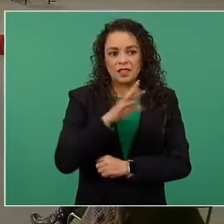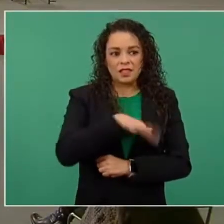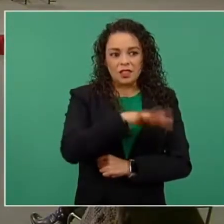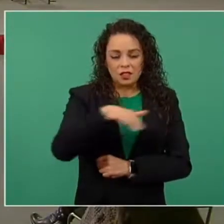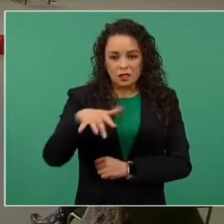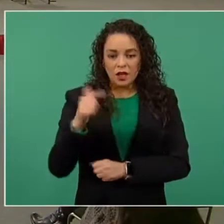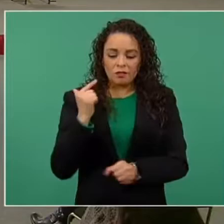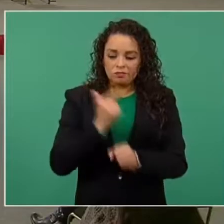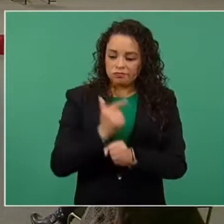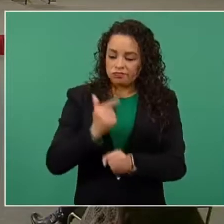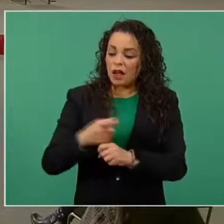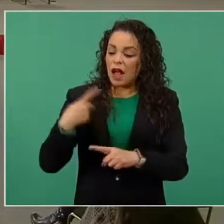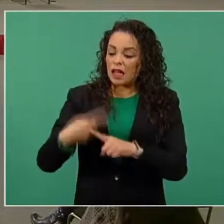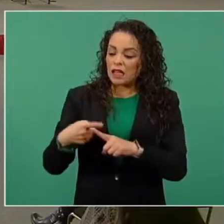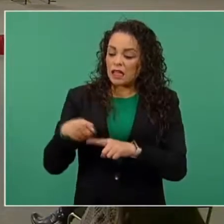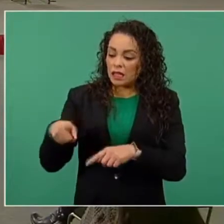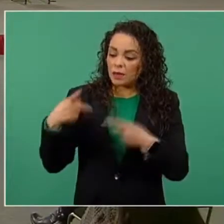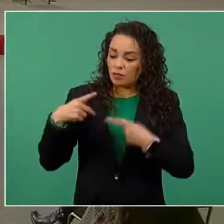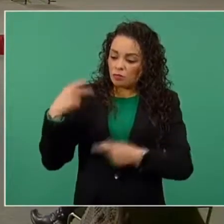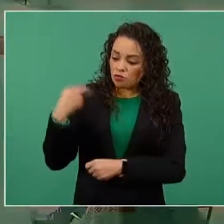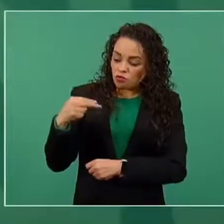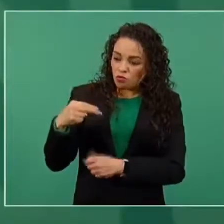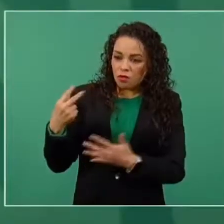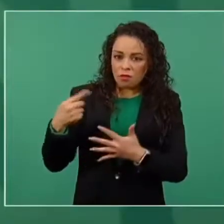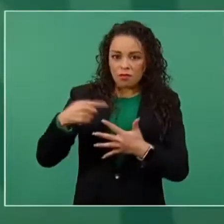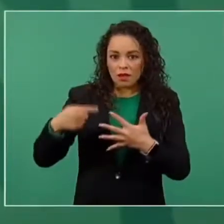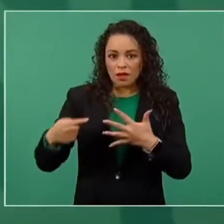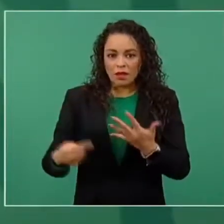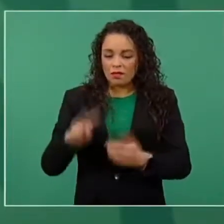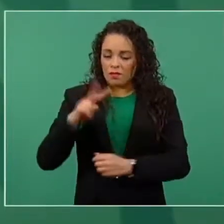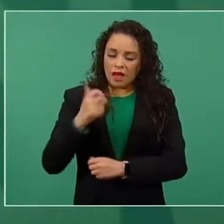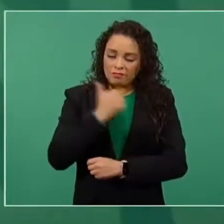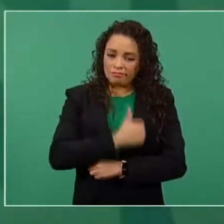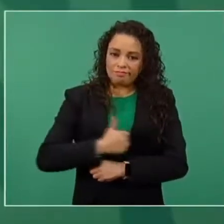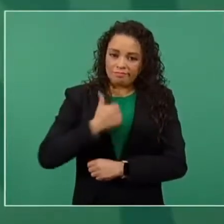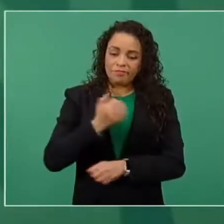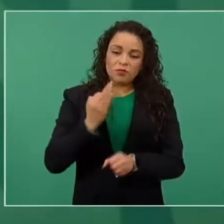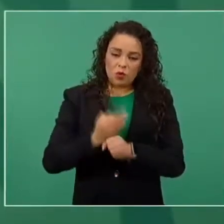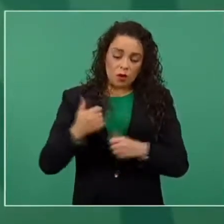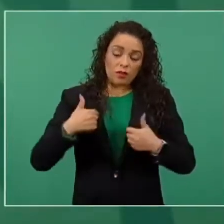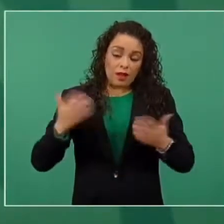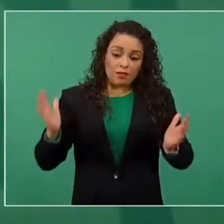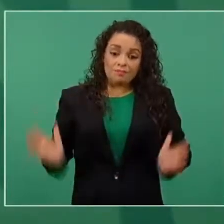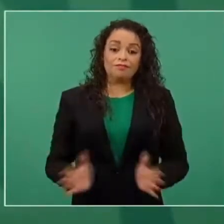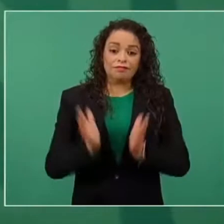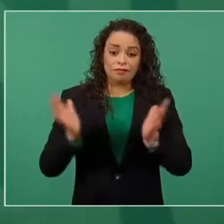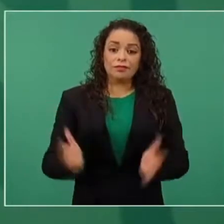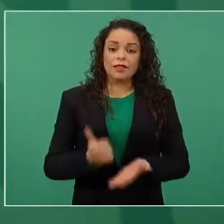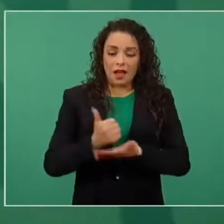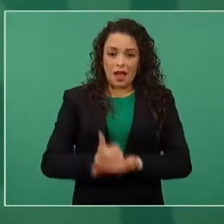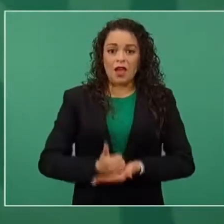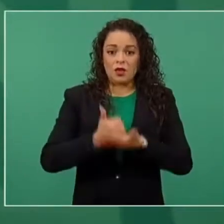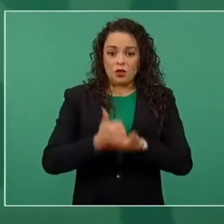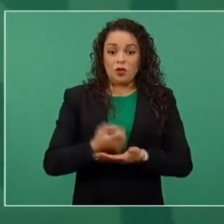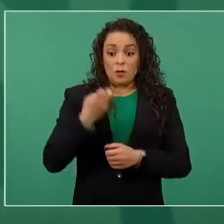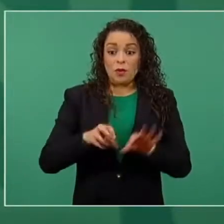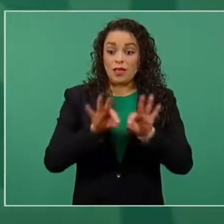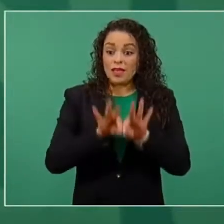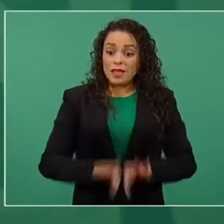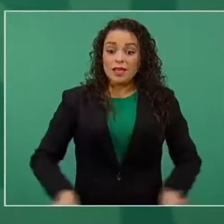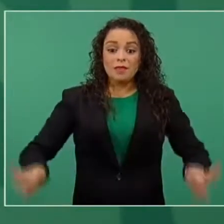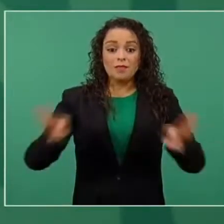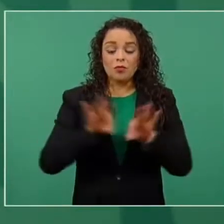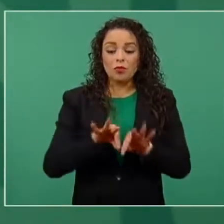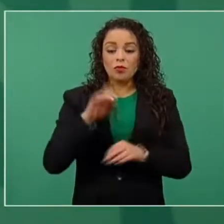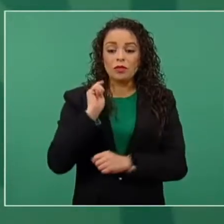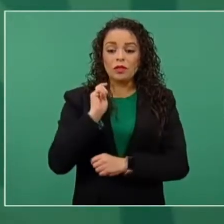de ellos en esta lamentable situación que estamos impulsando. Y de ahí la importancia de que hagamos un